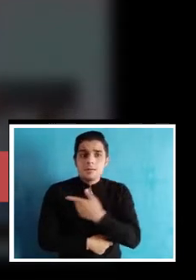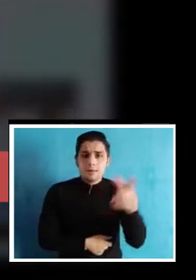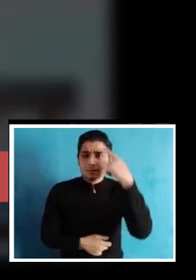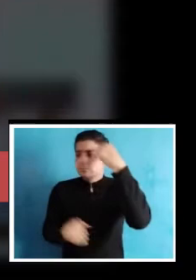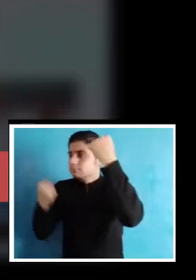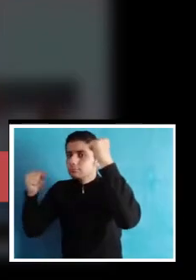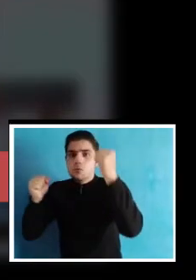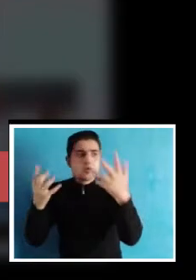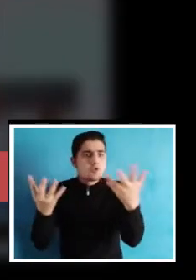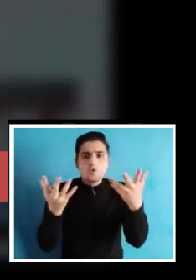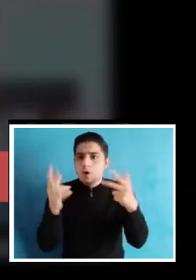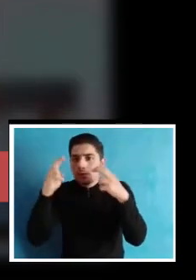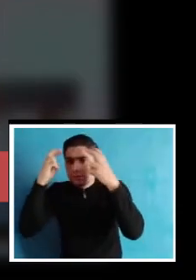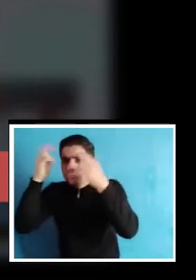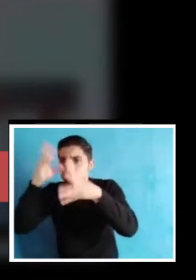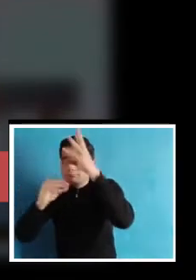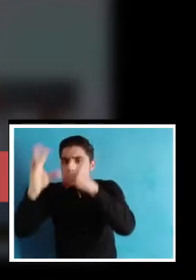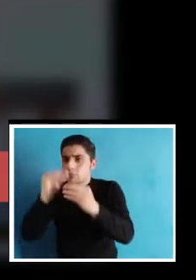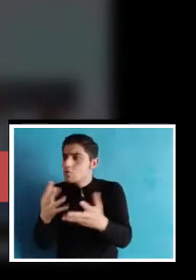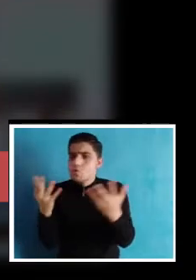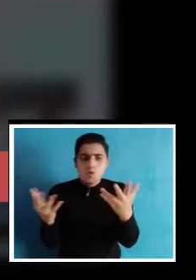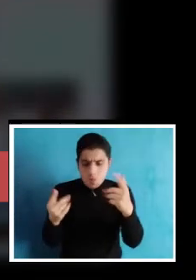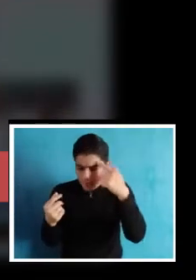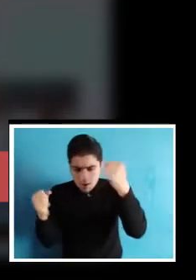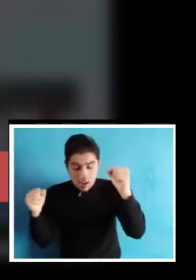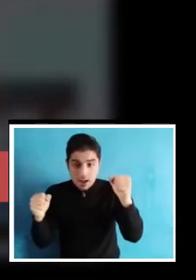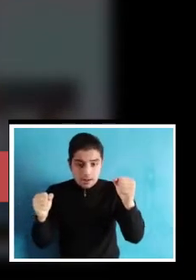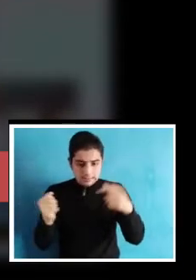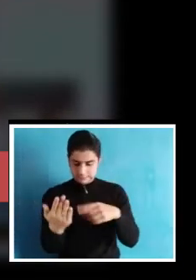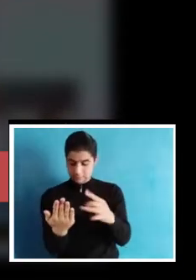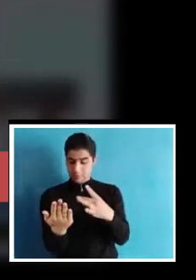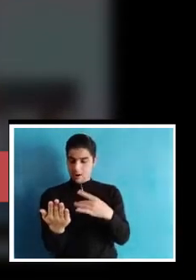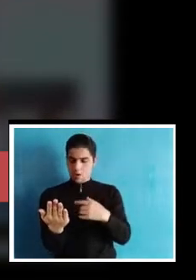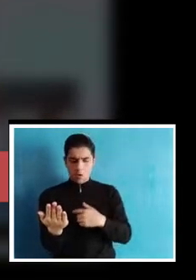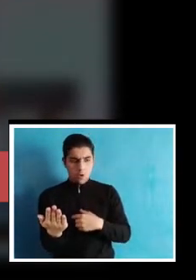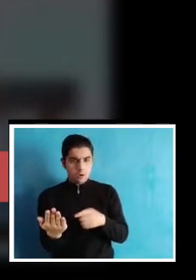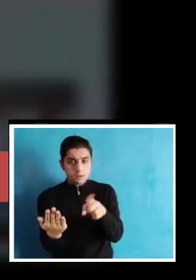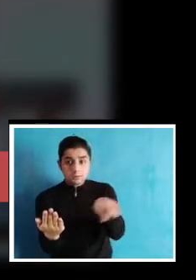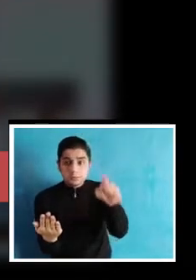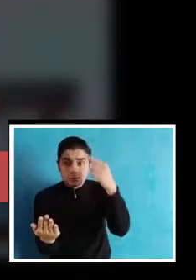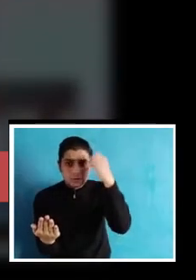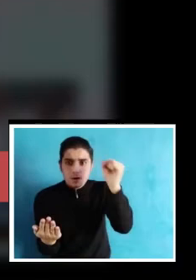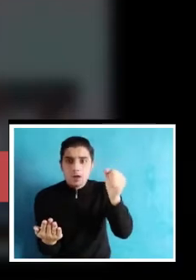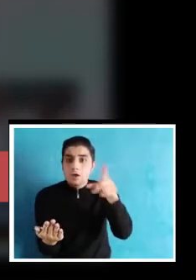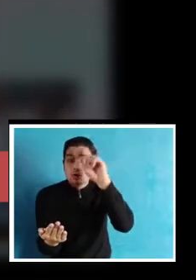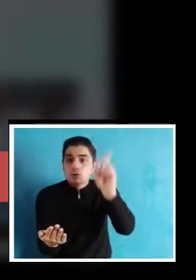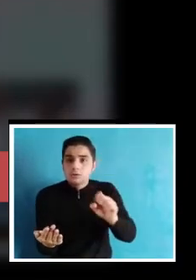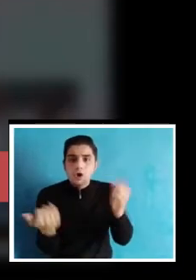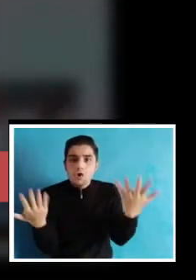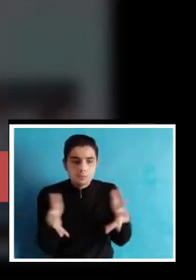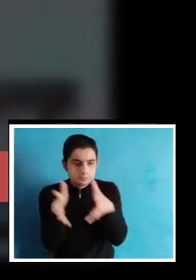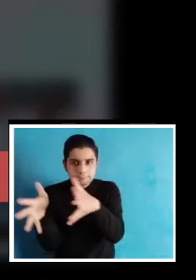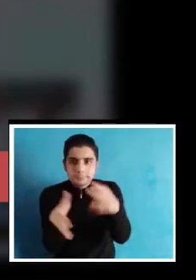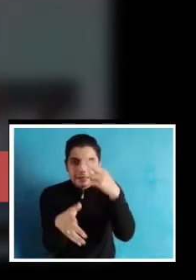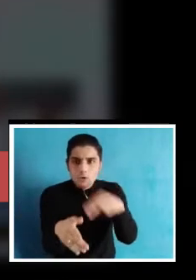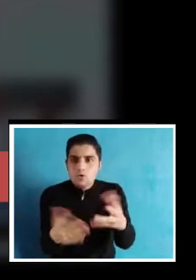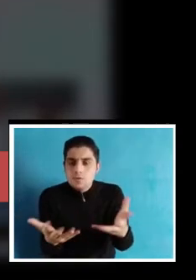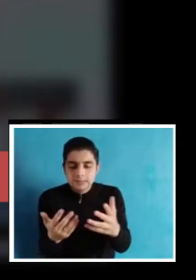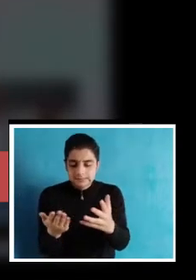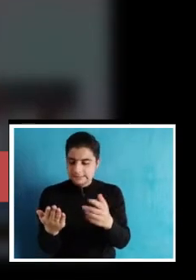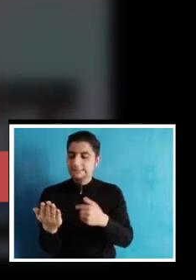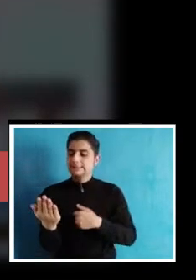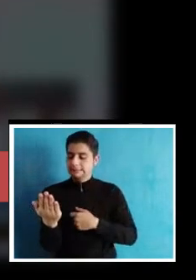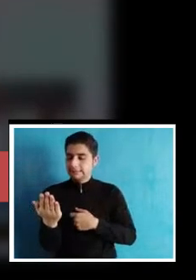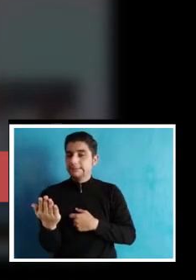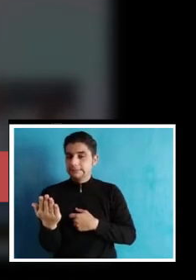preocupados por cómo los niños iban a adquirir sus conocimientos, las preocupaciones de muchos que no saben cómo enseñar a sus hijos y los